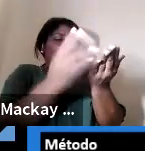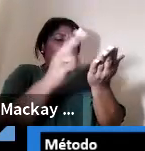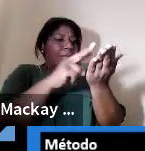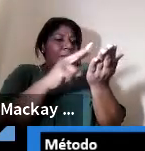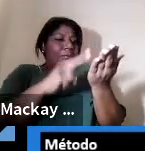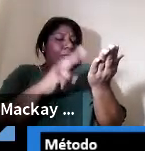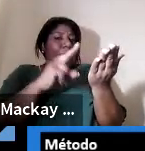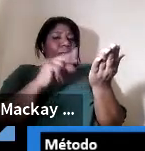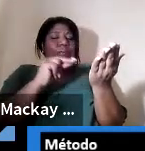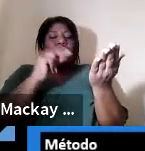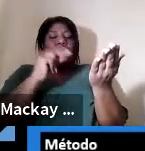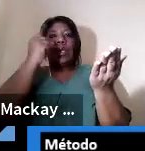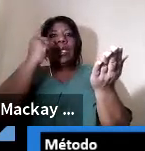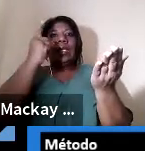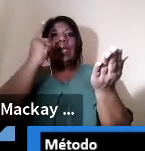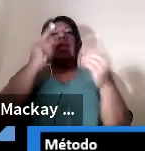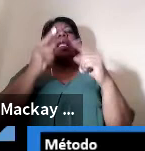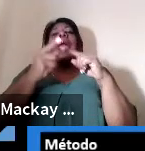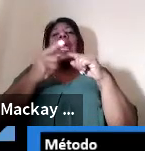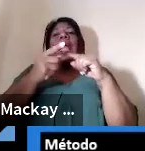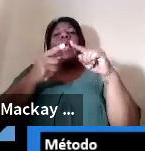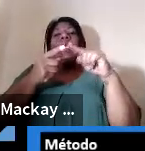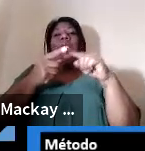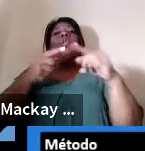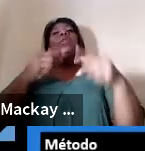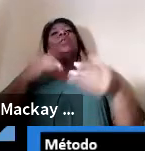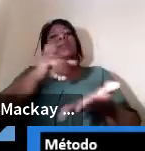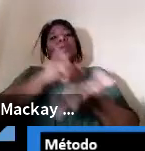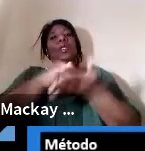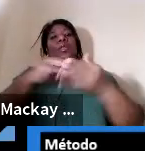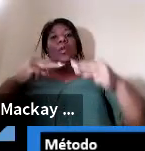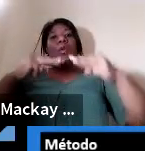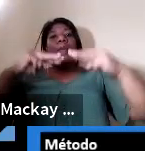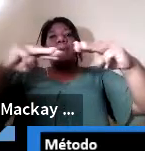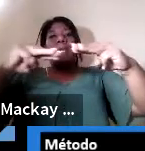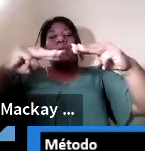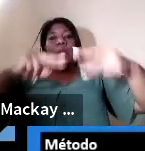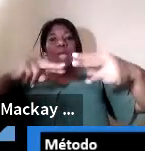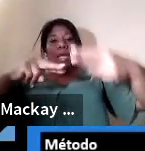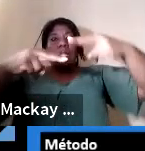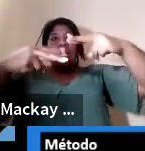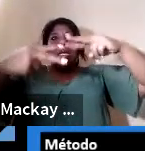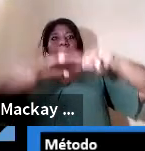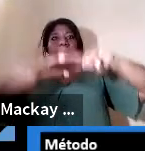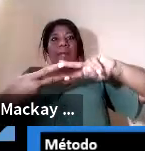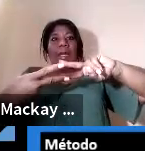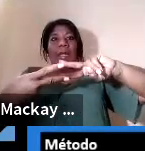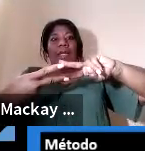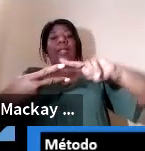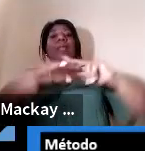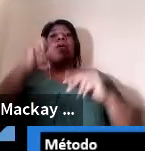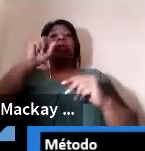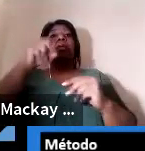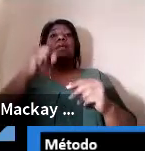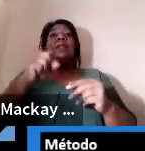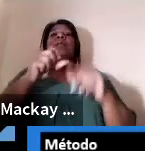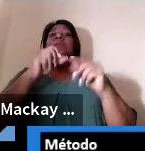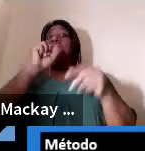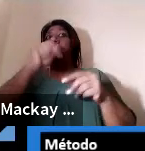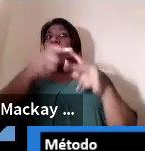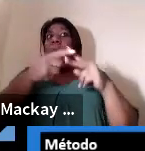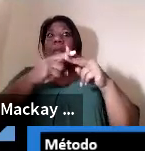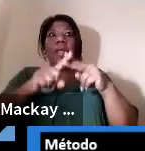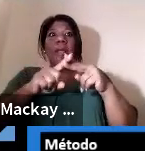hacia allá nosotros apuntamos para poder contribuir. Es un método que se puede ser utilizado, desde la educación primaria hasta la